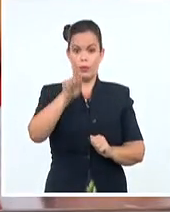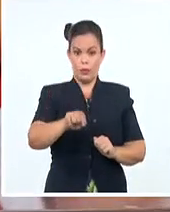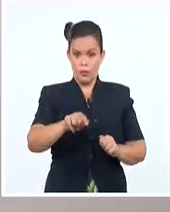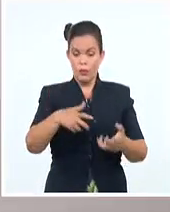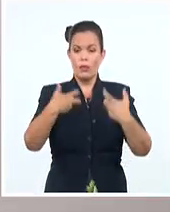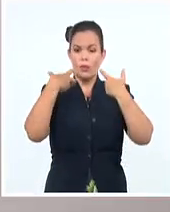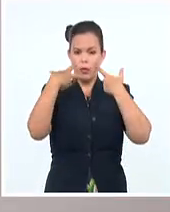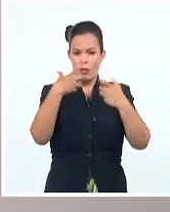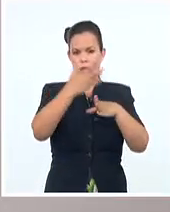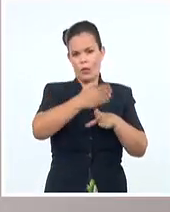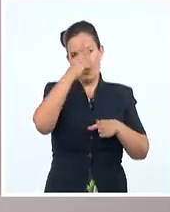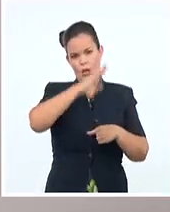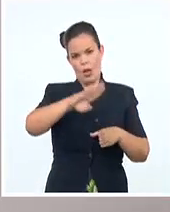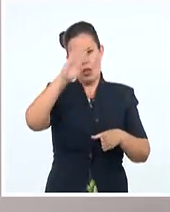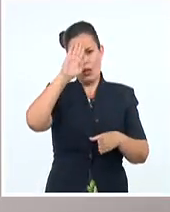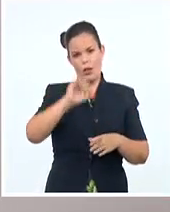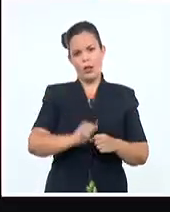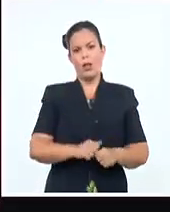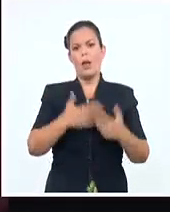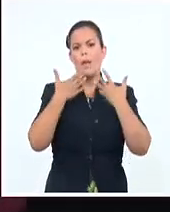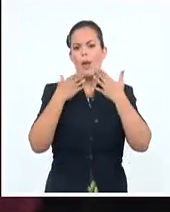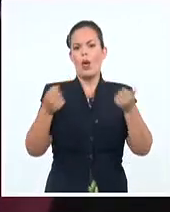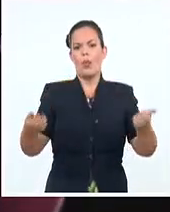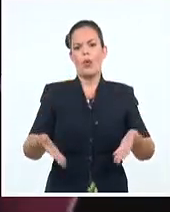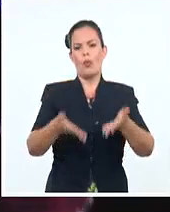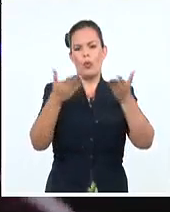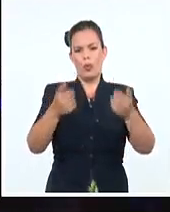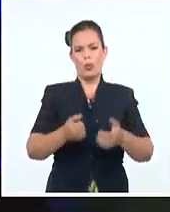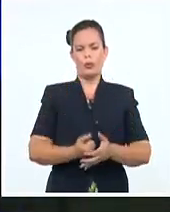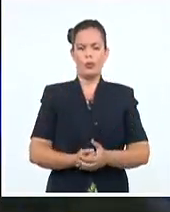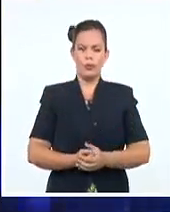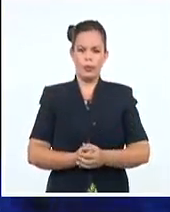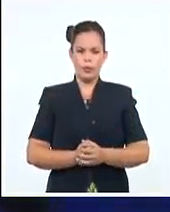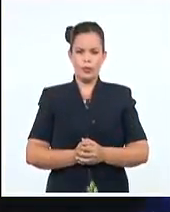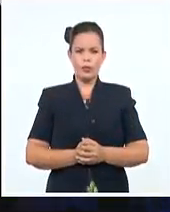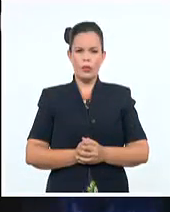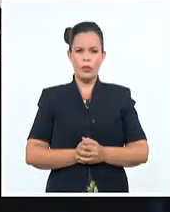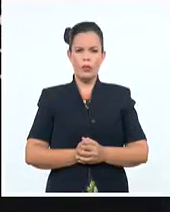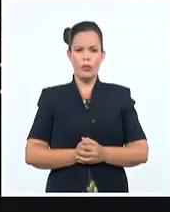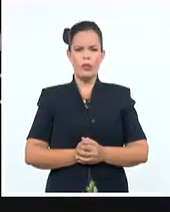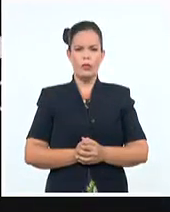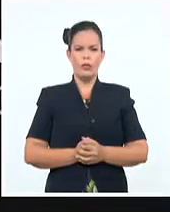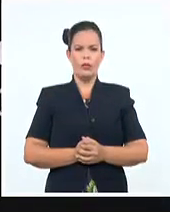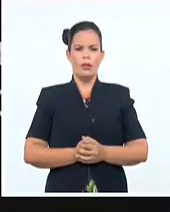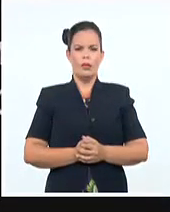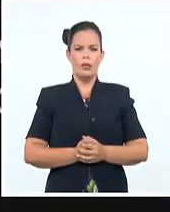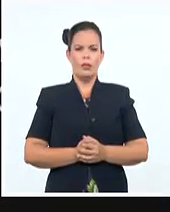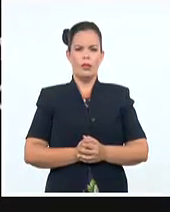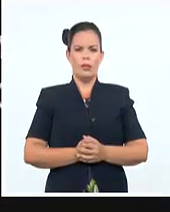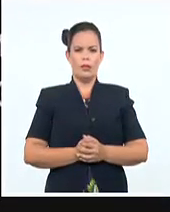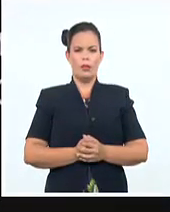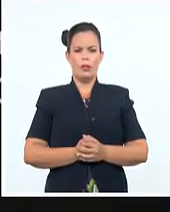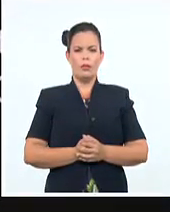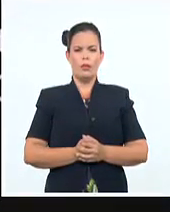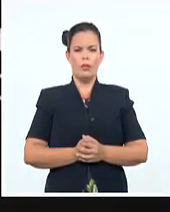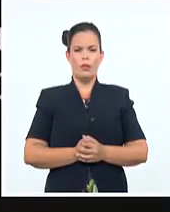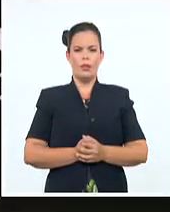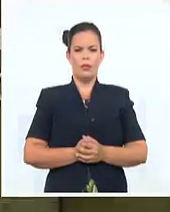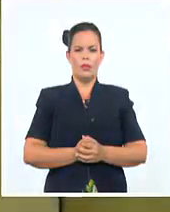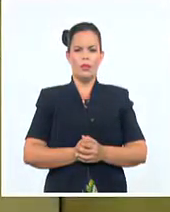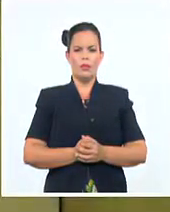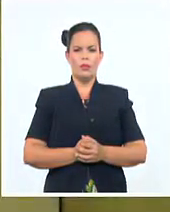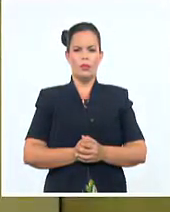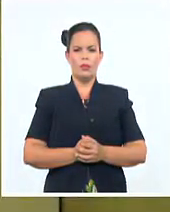quien fue uno de sus mejores promotores. Karina Sotomayor, Sistema Informativo de la Televisión Cubana.